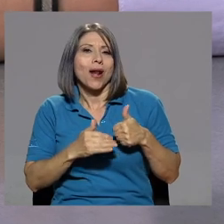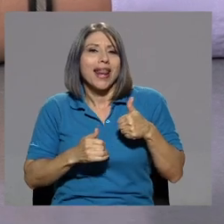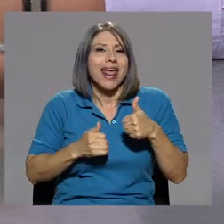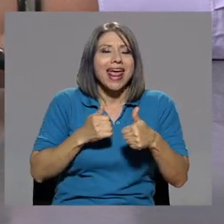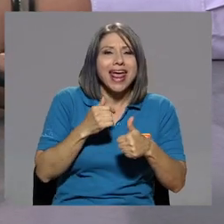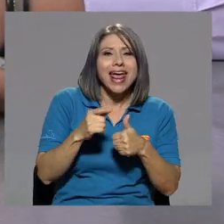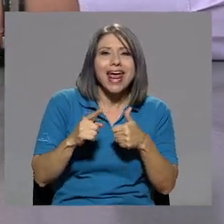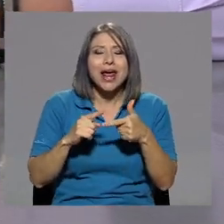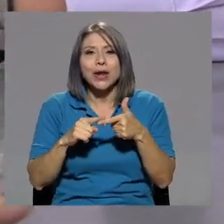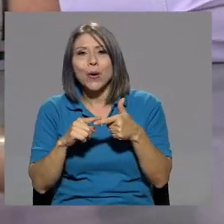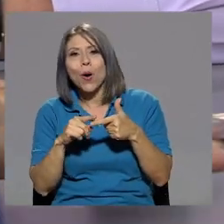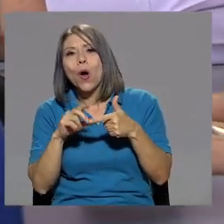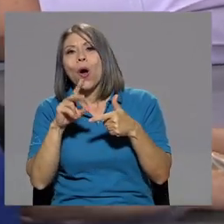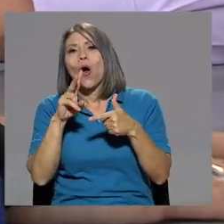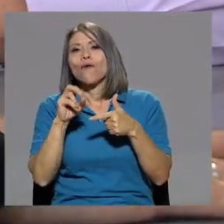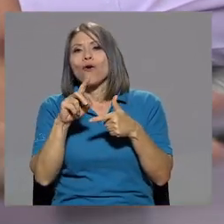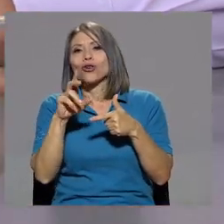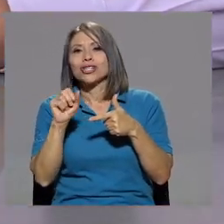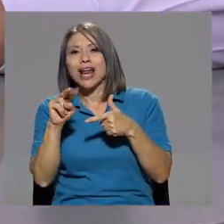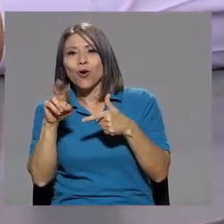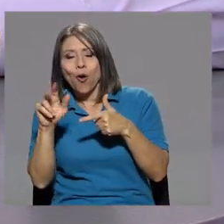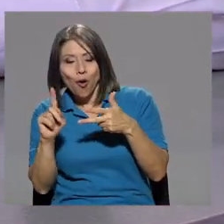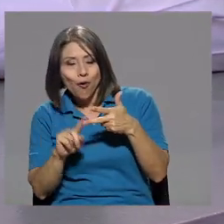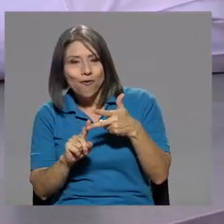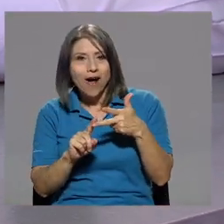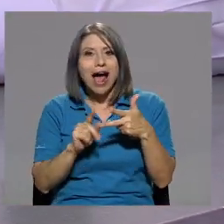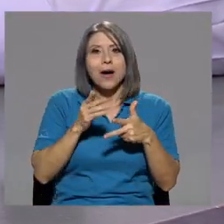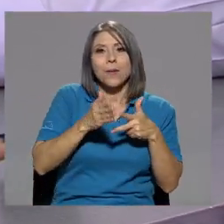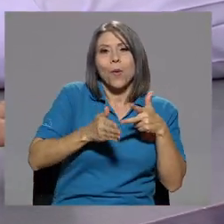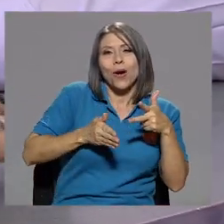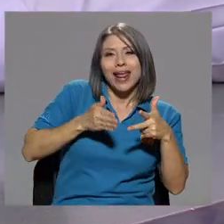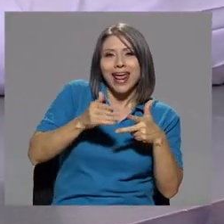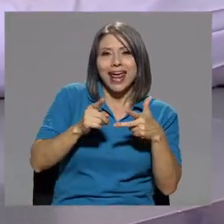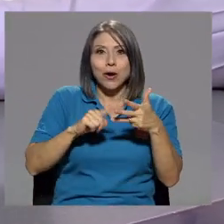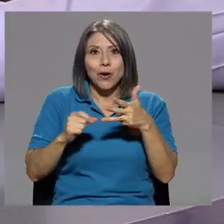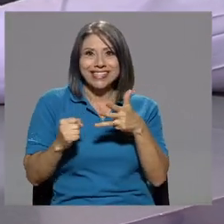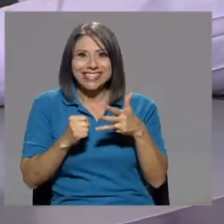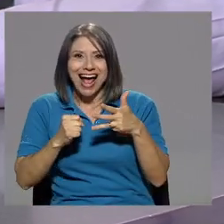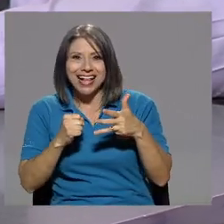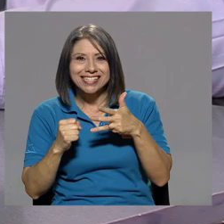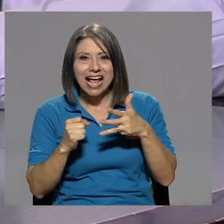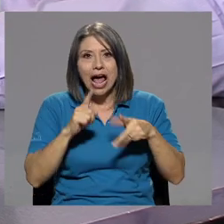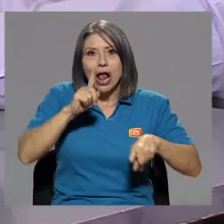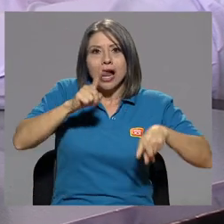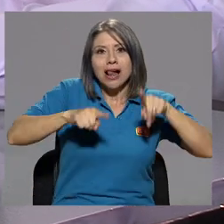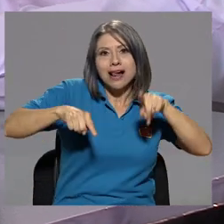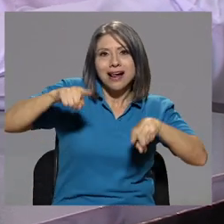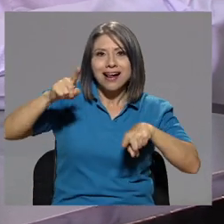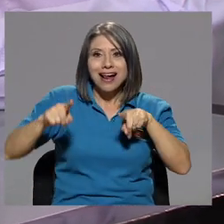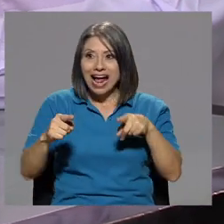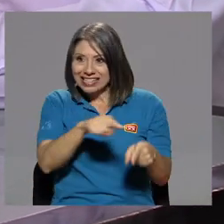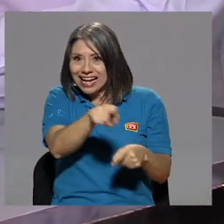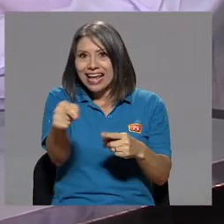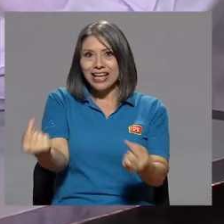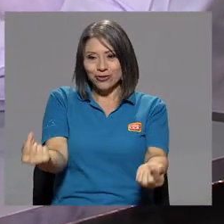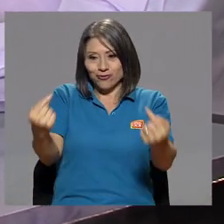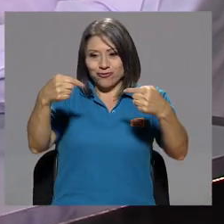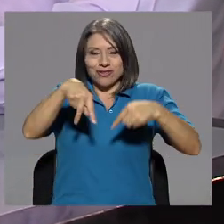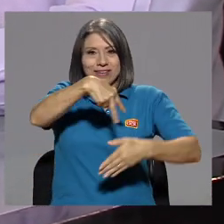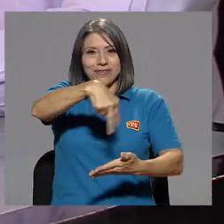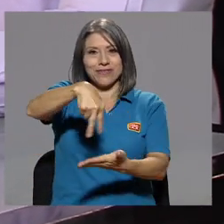bossanova, bolero, salsa, bolero. Y ahí voy poniendo hasta que los hago bailar.